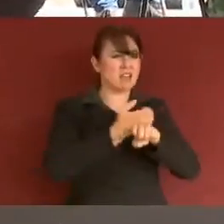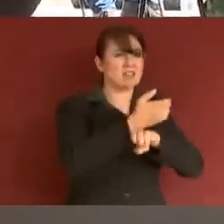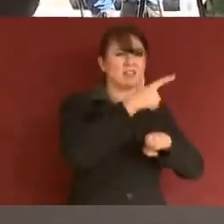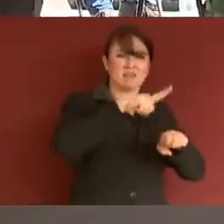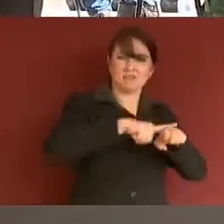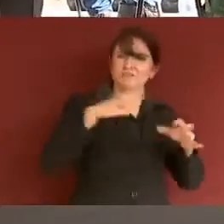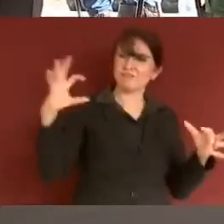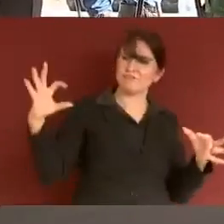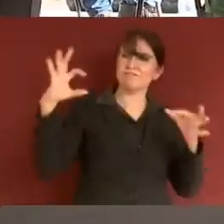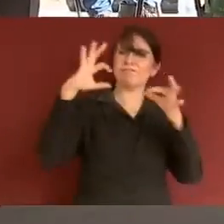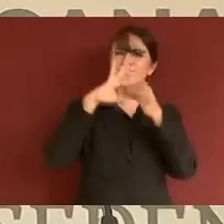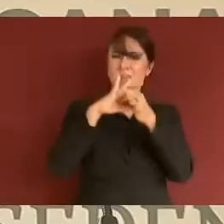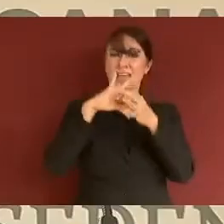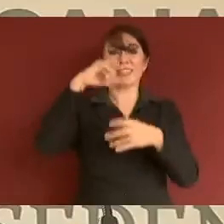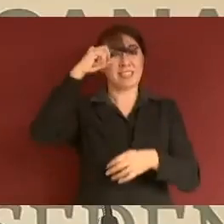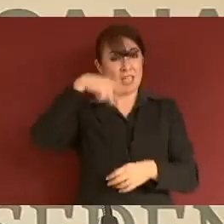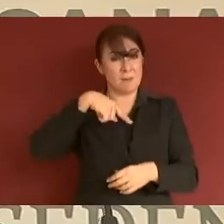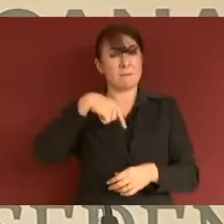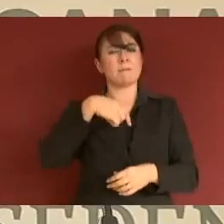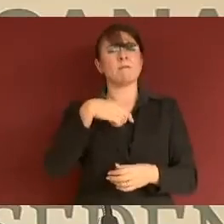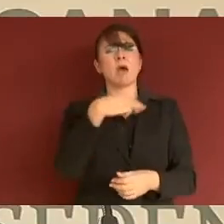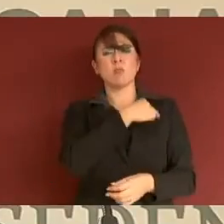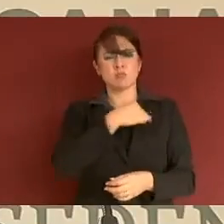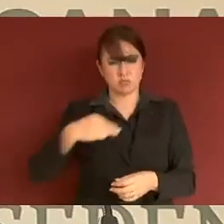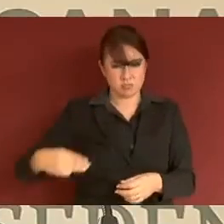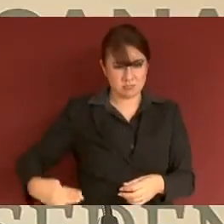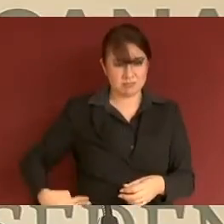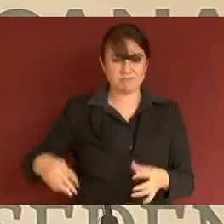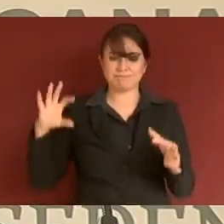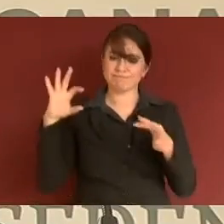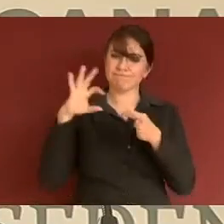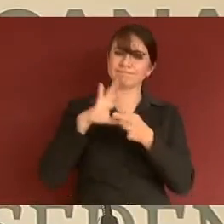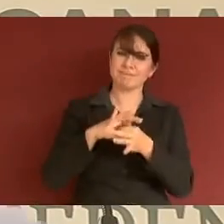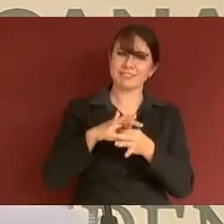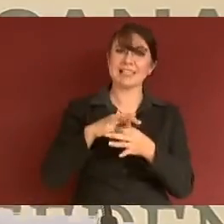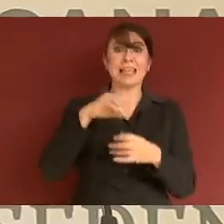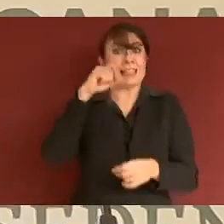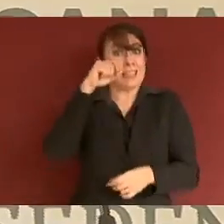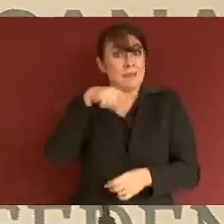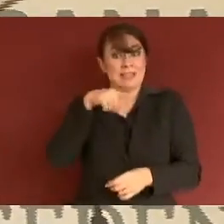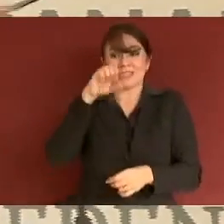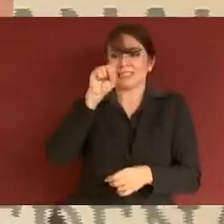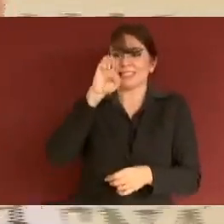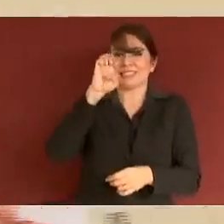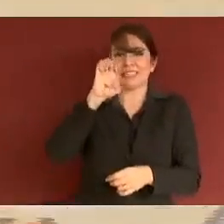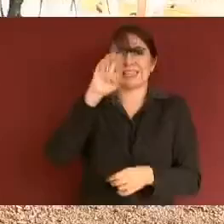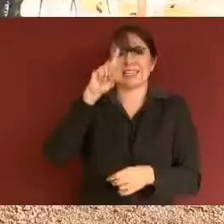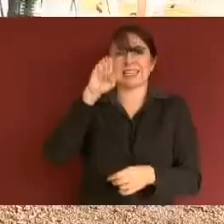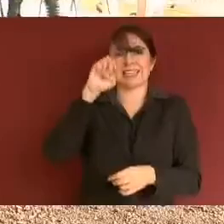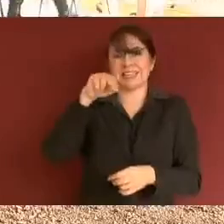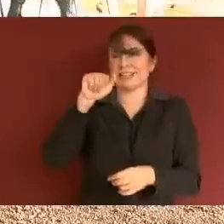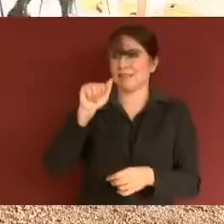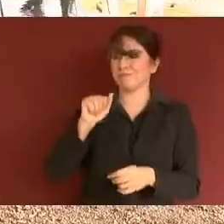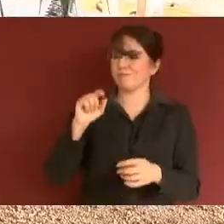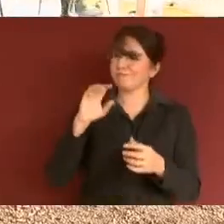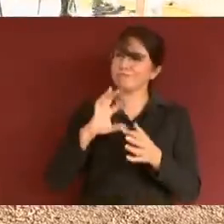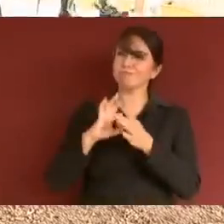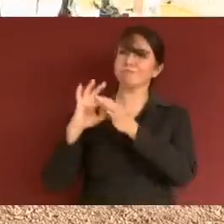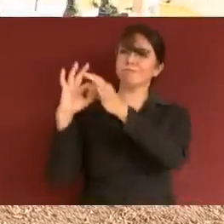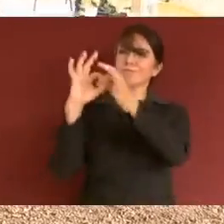estatal y municipal, pero también con la Sedena. Muchas gracias. gracias. Gracias. Gracias. Gracias.